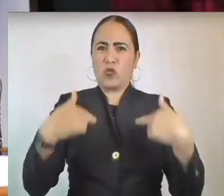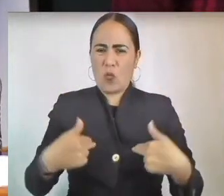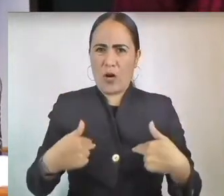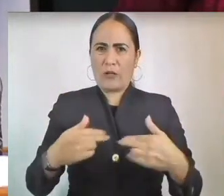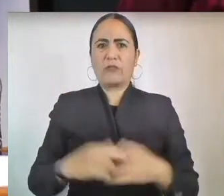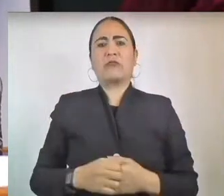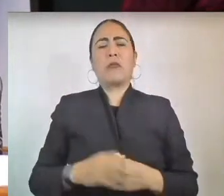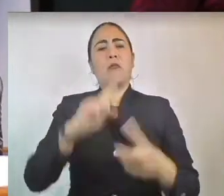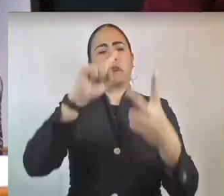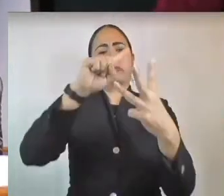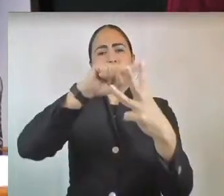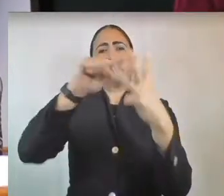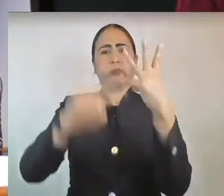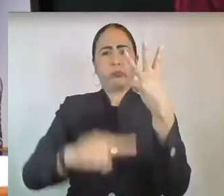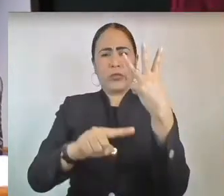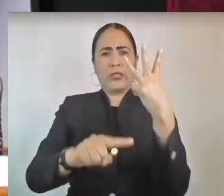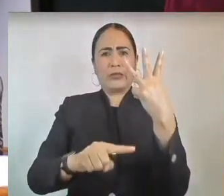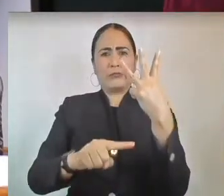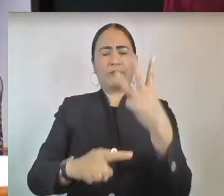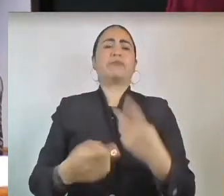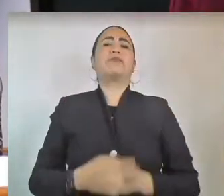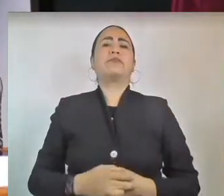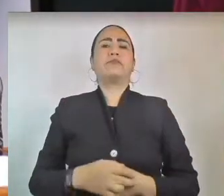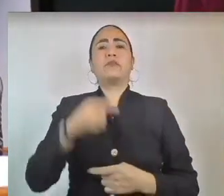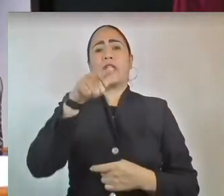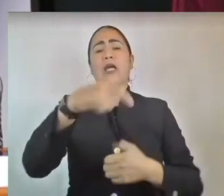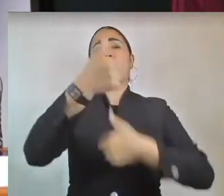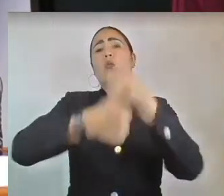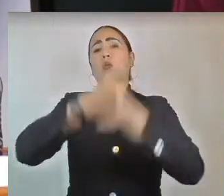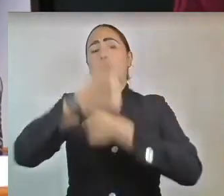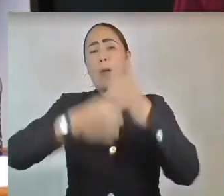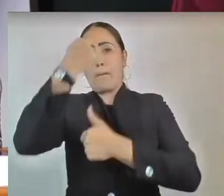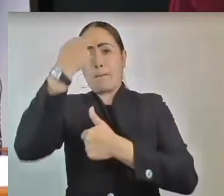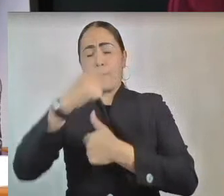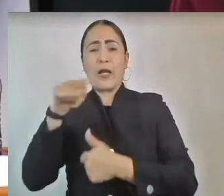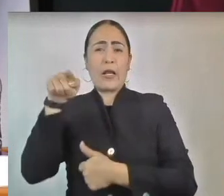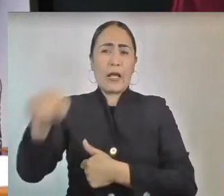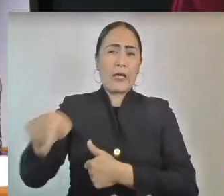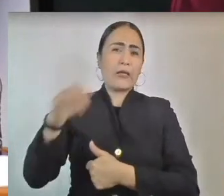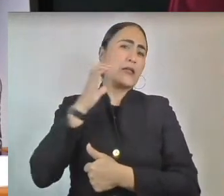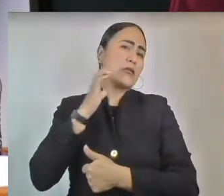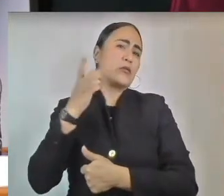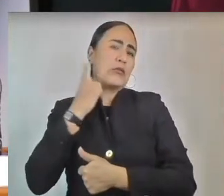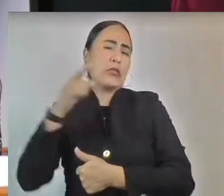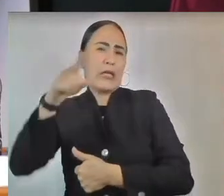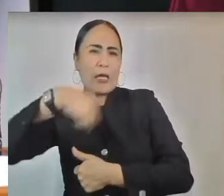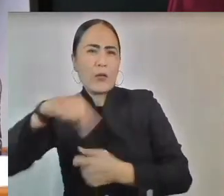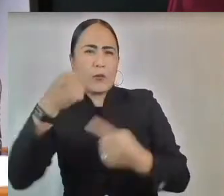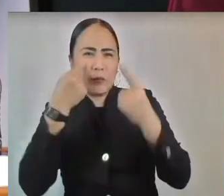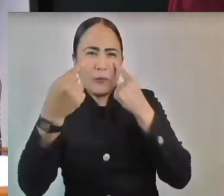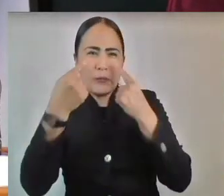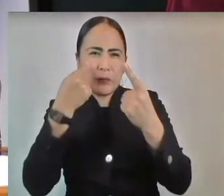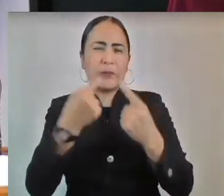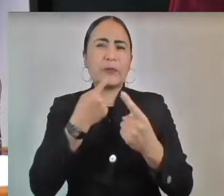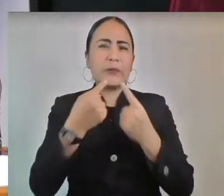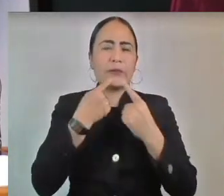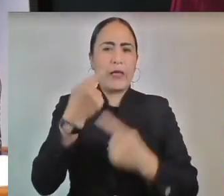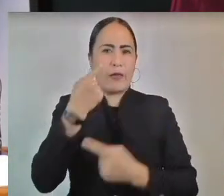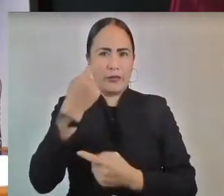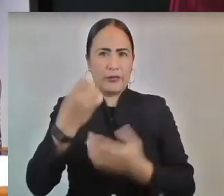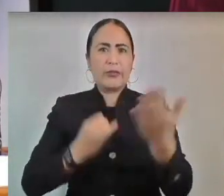candidatas y candidatos para que la legislatura determine lo procedente. En consecuencia, la